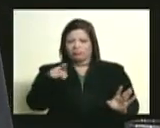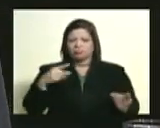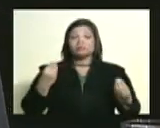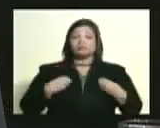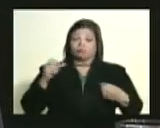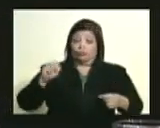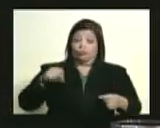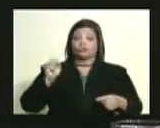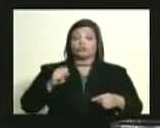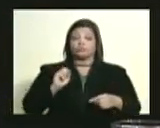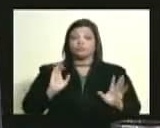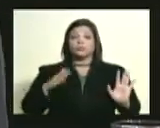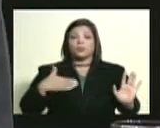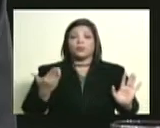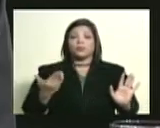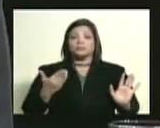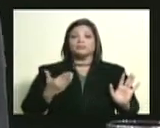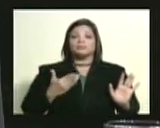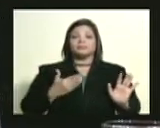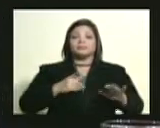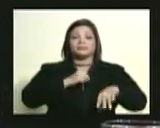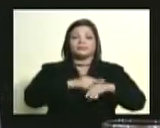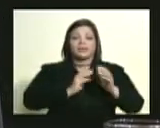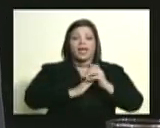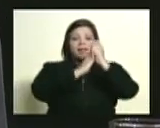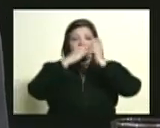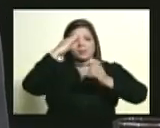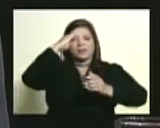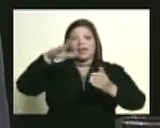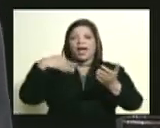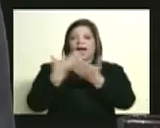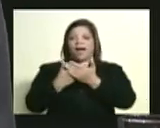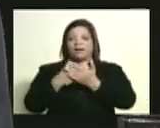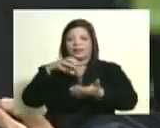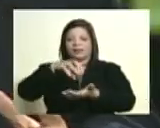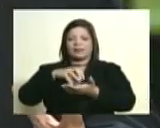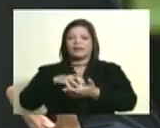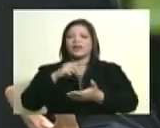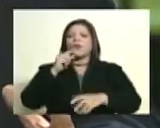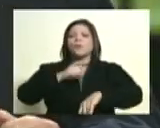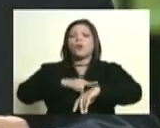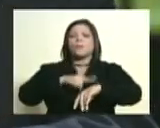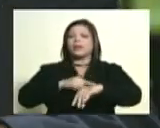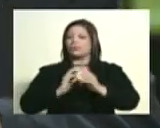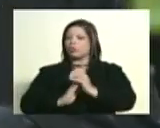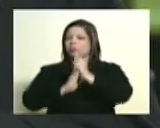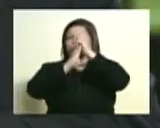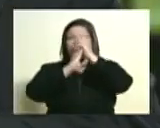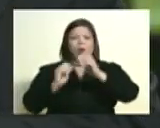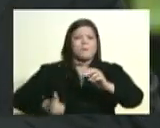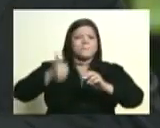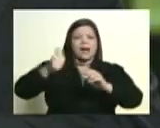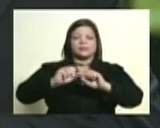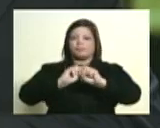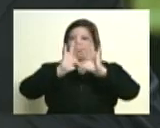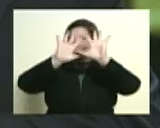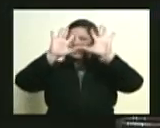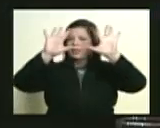hay momentos en que bueno desde el líder militar hasta el estadista ¿cuál sería su momento de auge de mayor brillo?